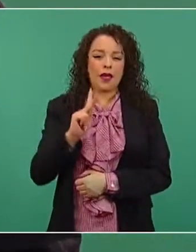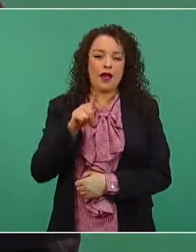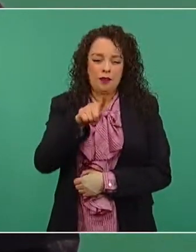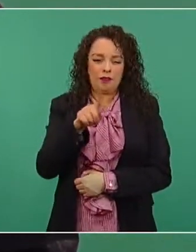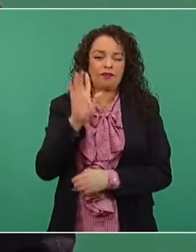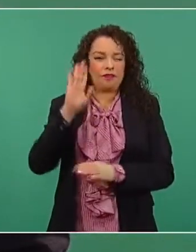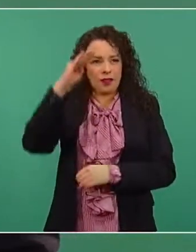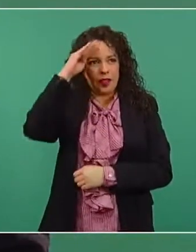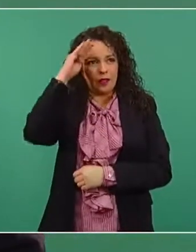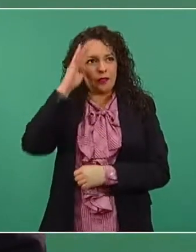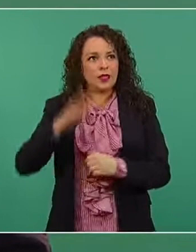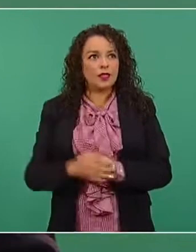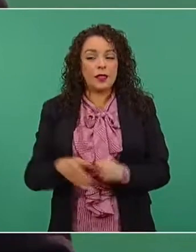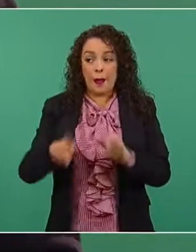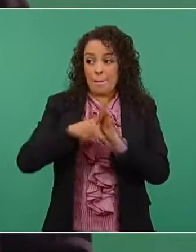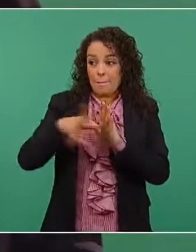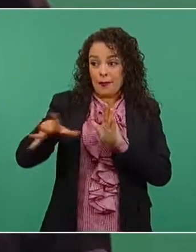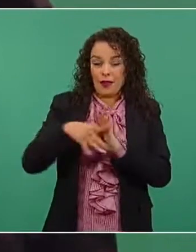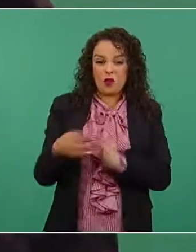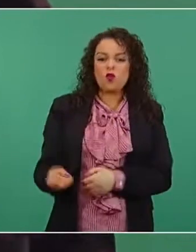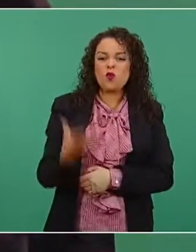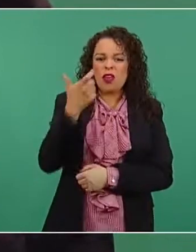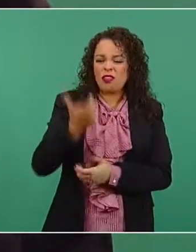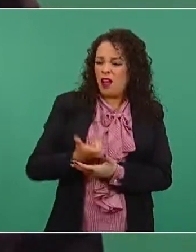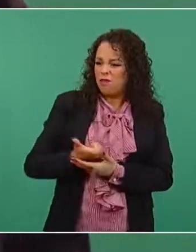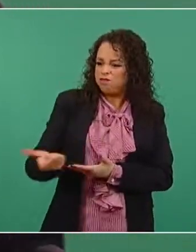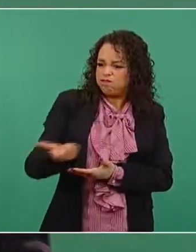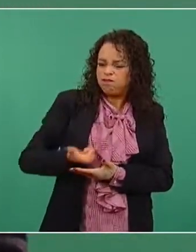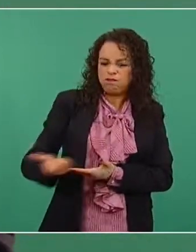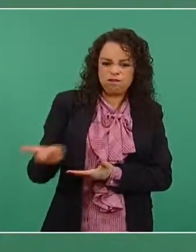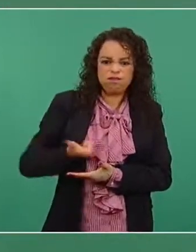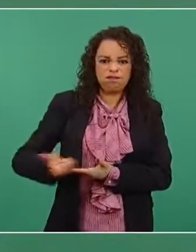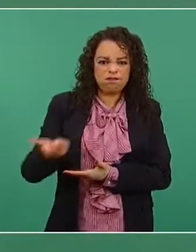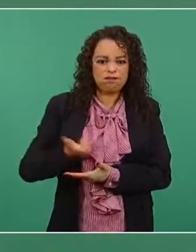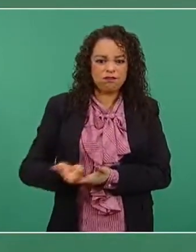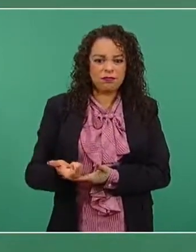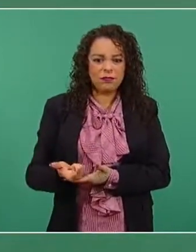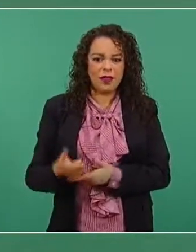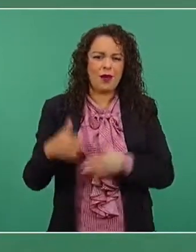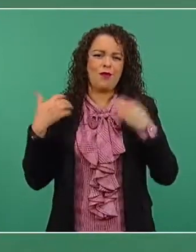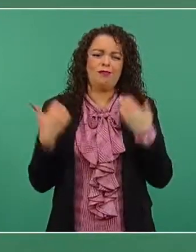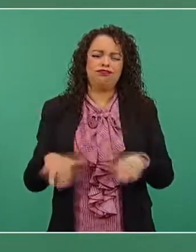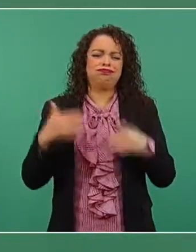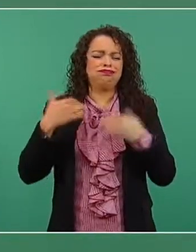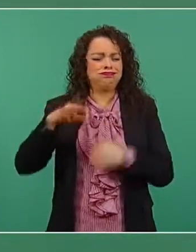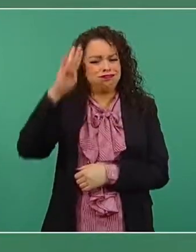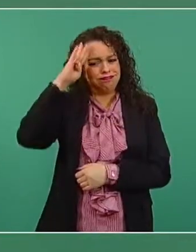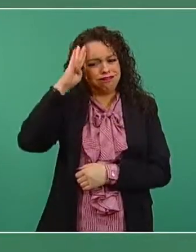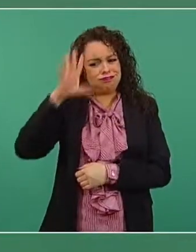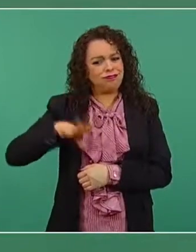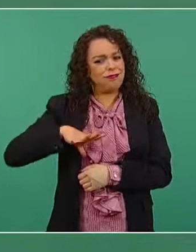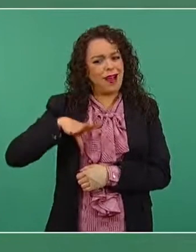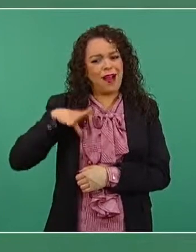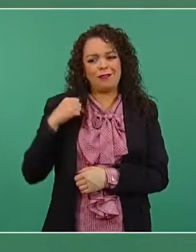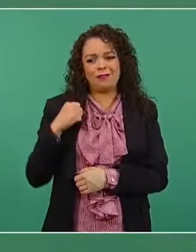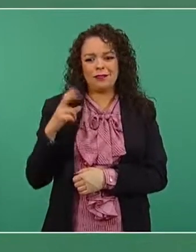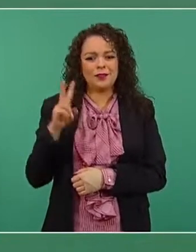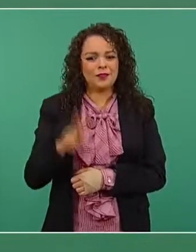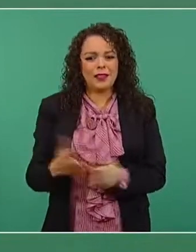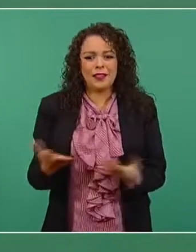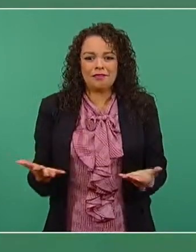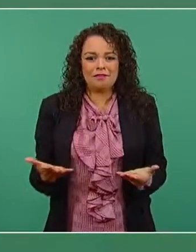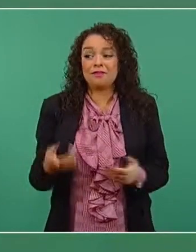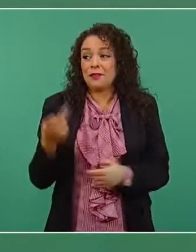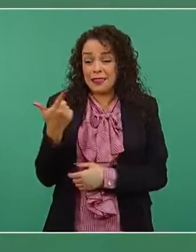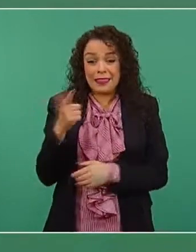en el periodo neoliberal, pues es una bicoca los 700 mil